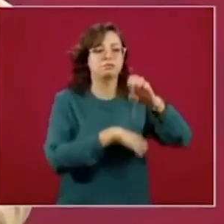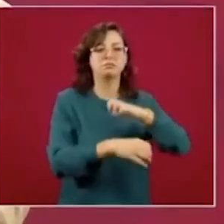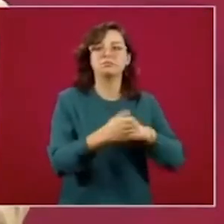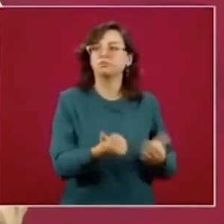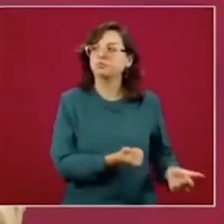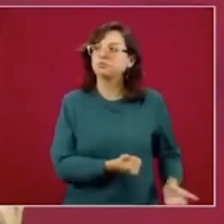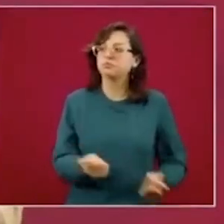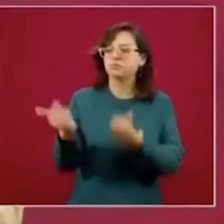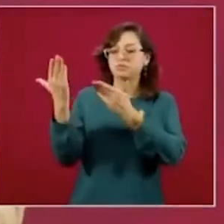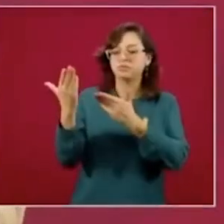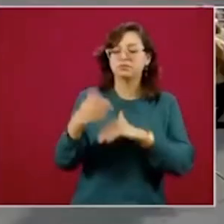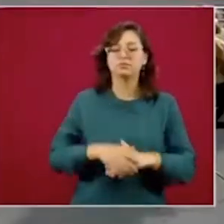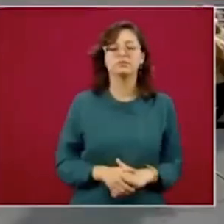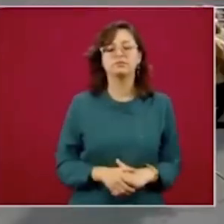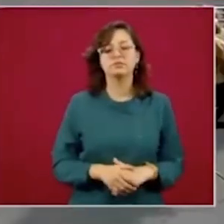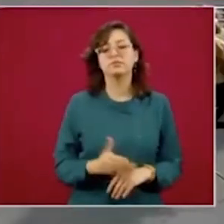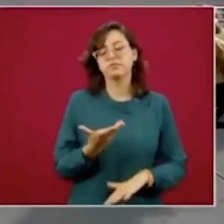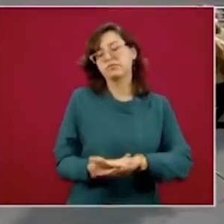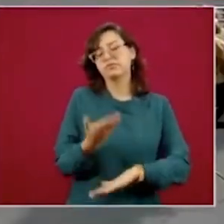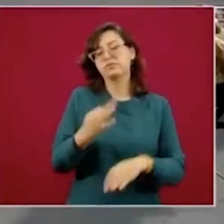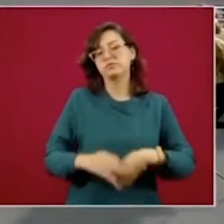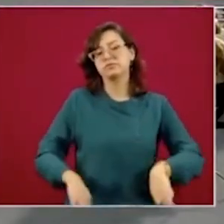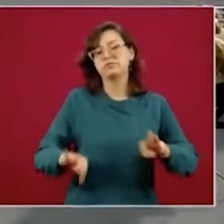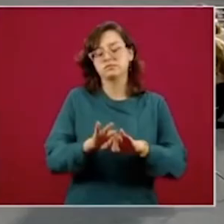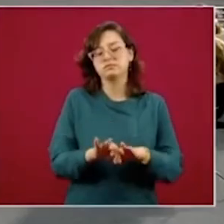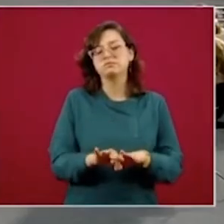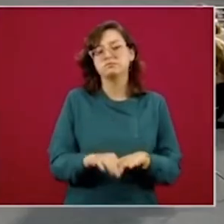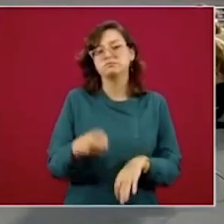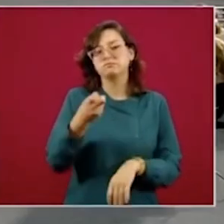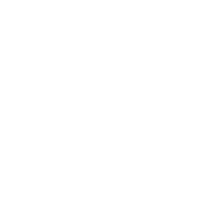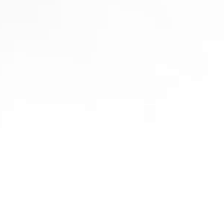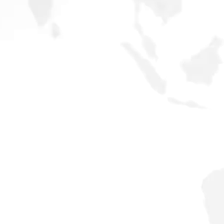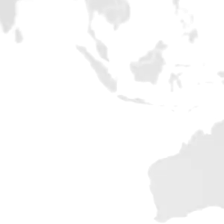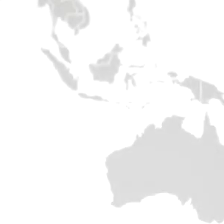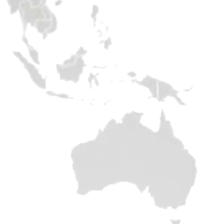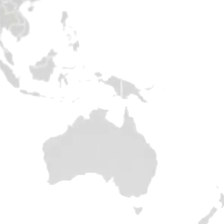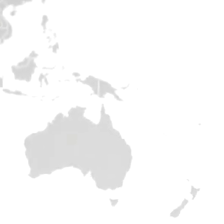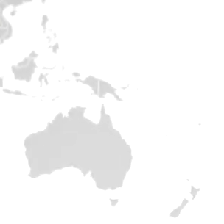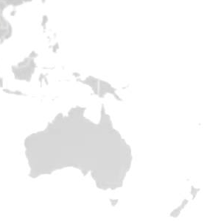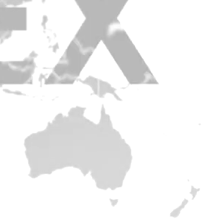global. Entonces, es bien importante tener eso en cuenta.